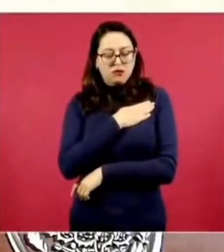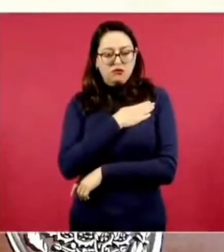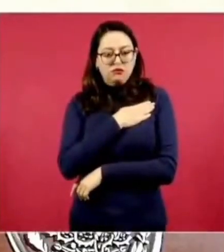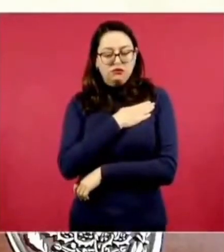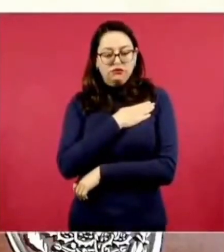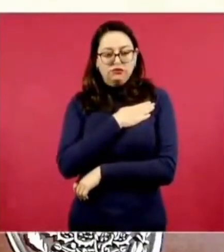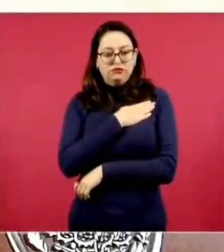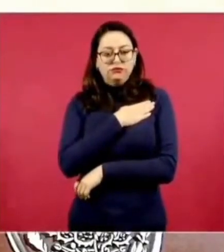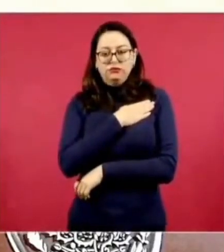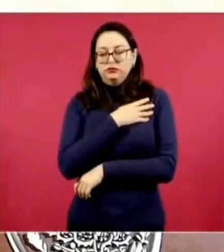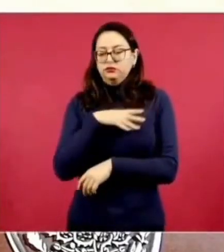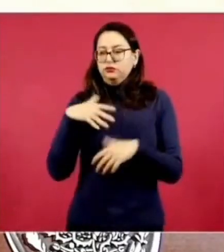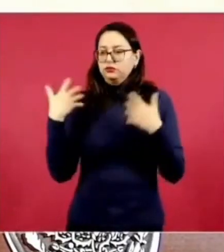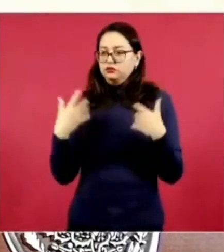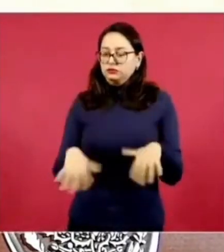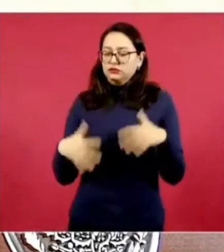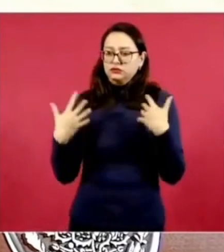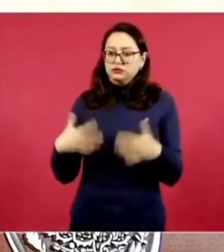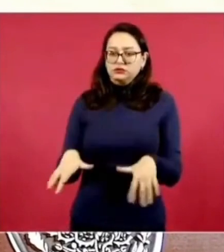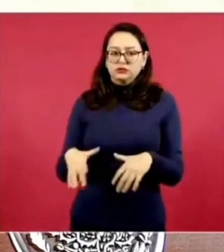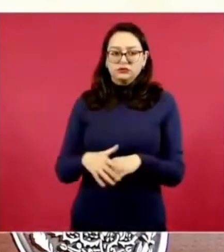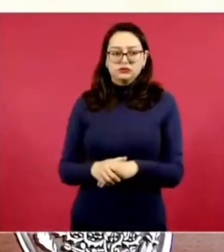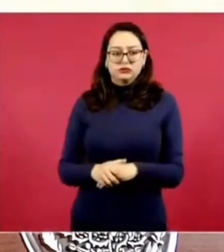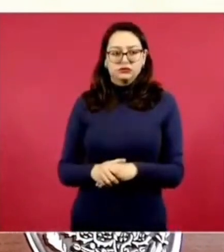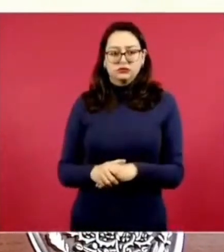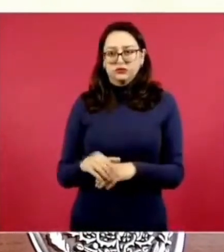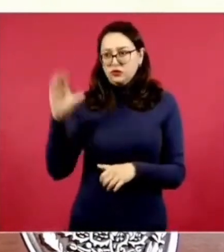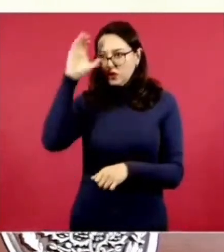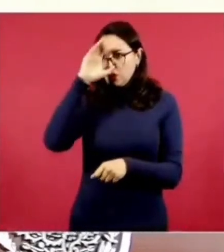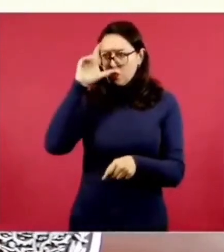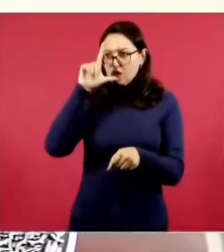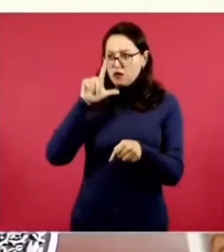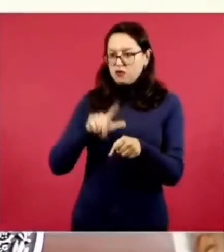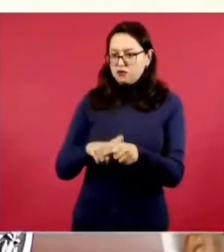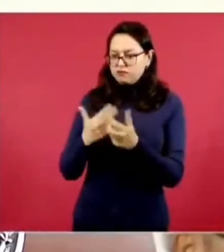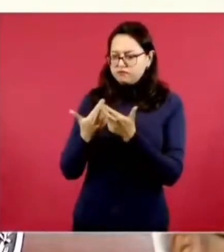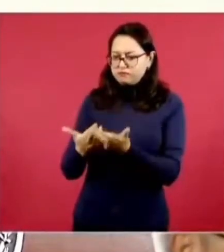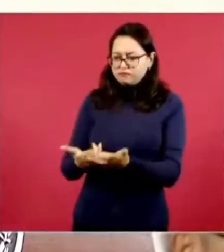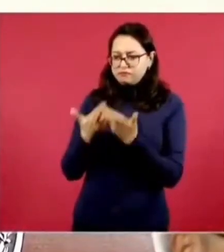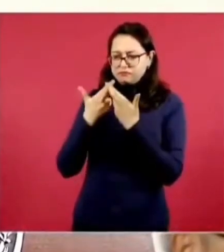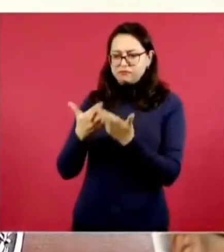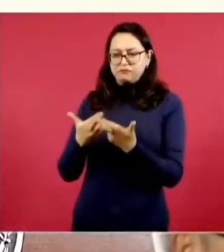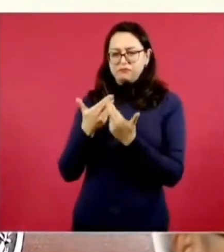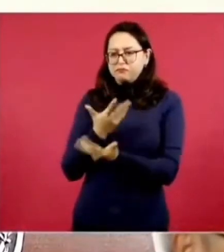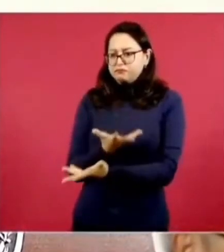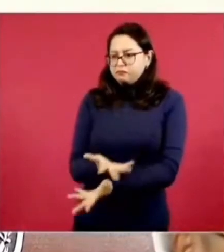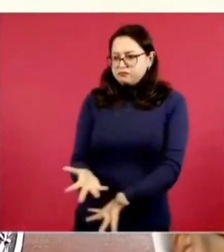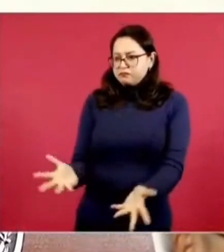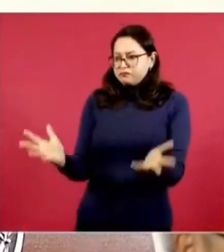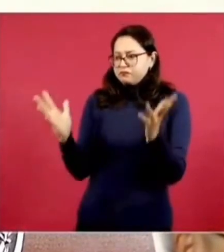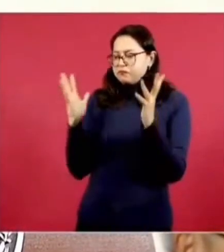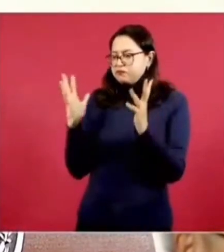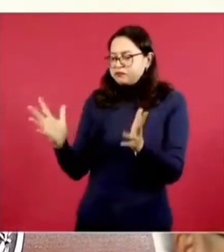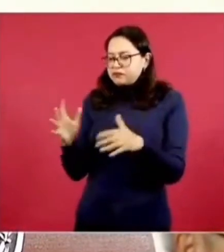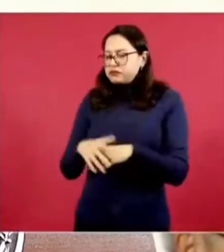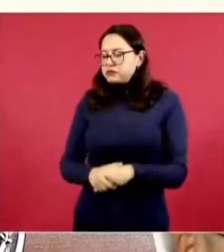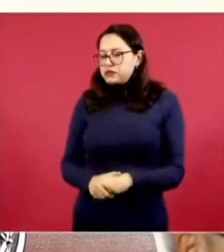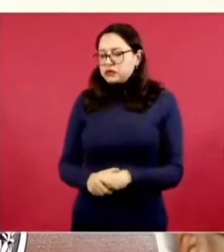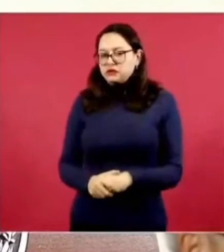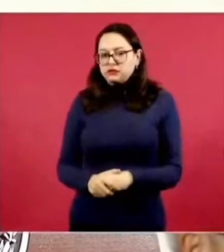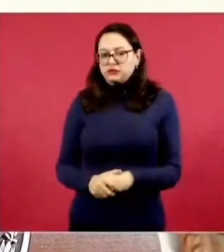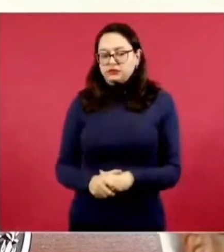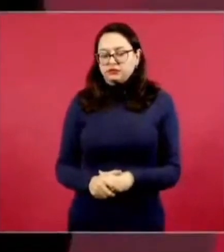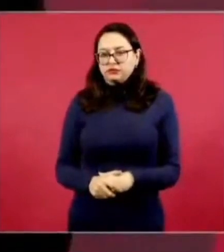poseedor de una gran cultura y seguir ahí